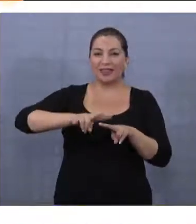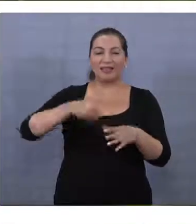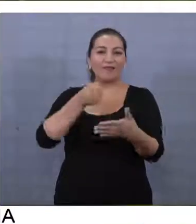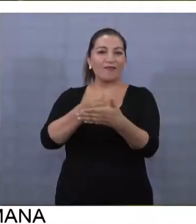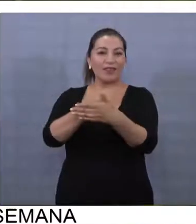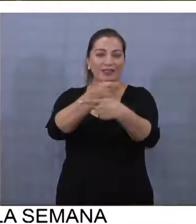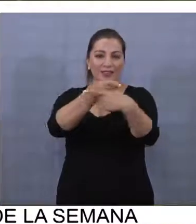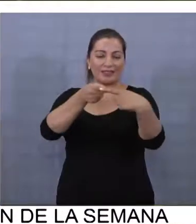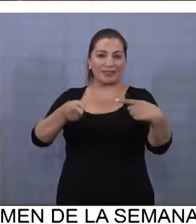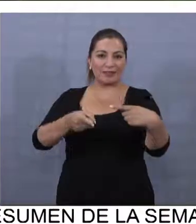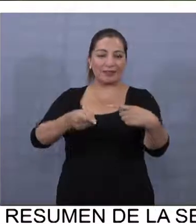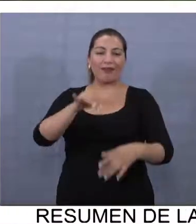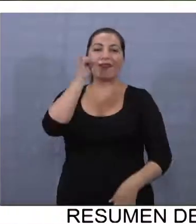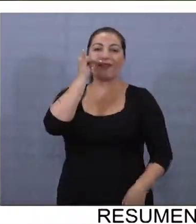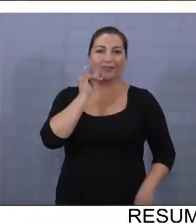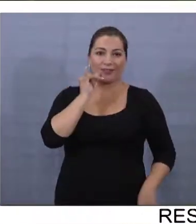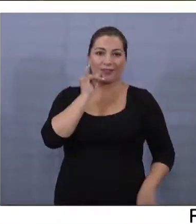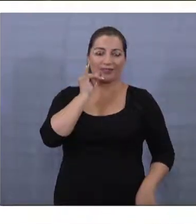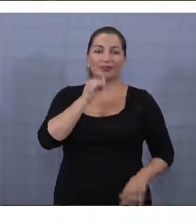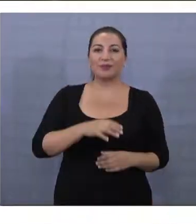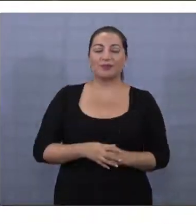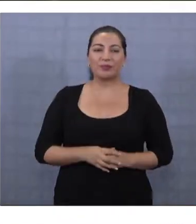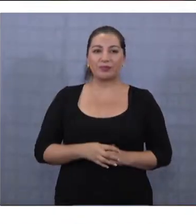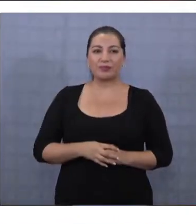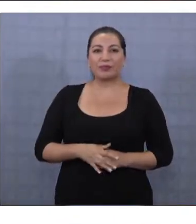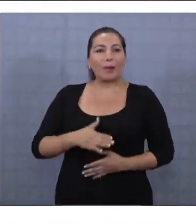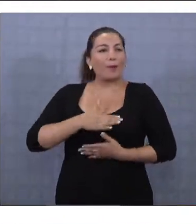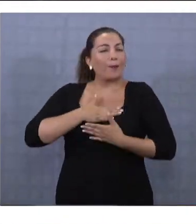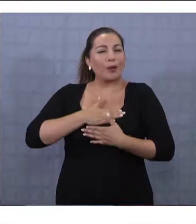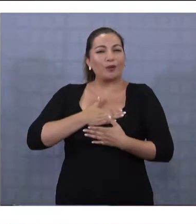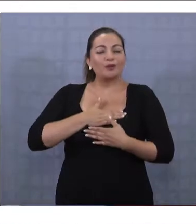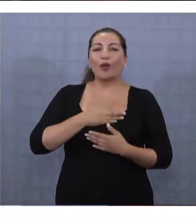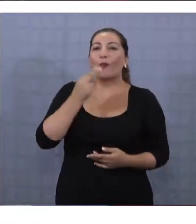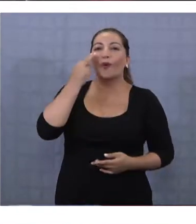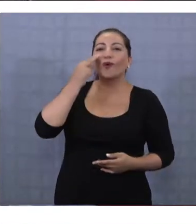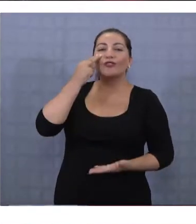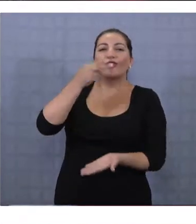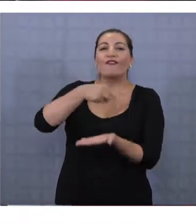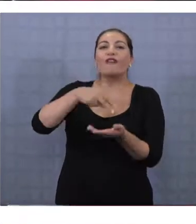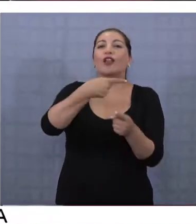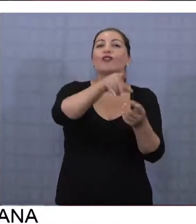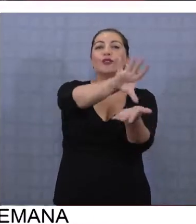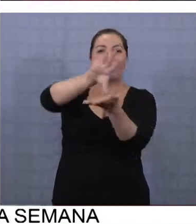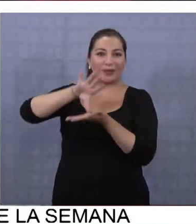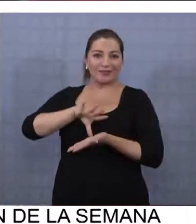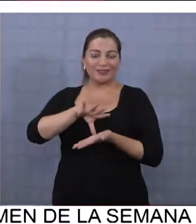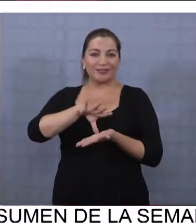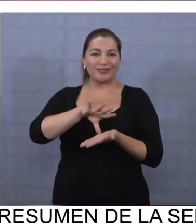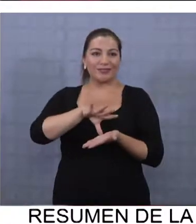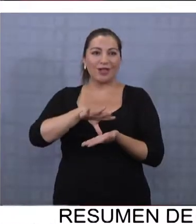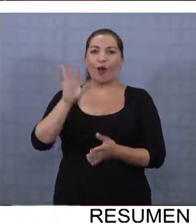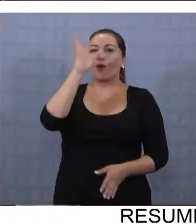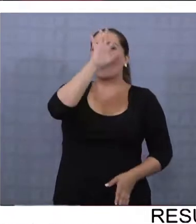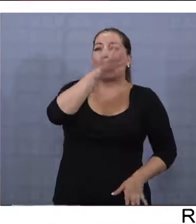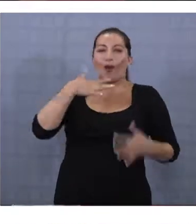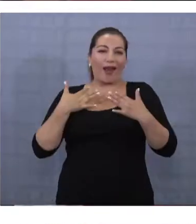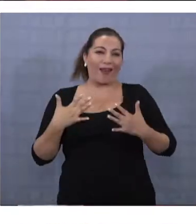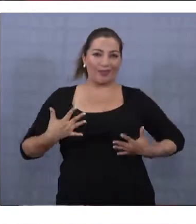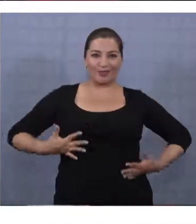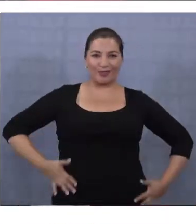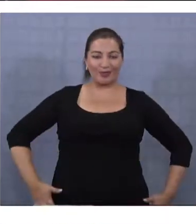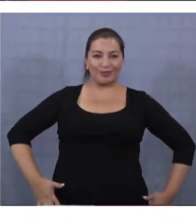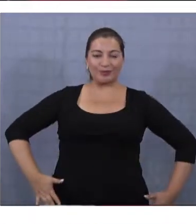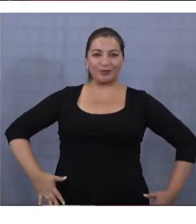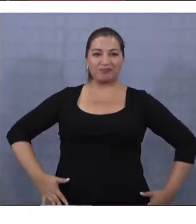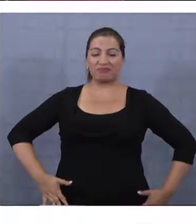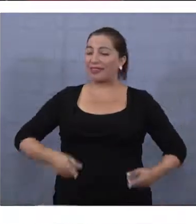este fin de semana en nuestra ciudad. Me gusta por conocer los bailes de los otros países, por el colorido de los trajes,